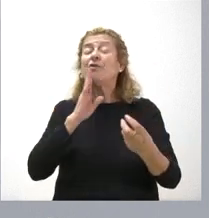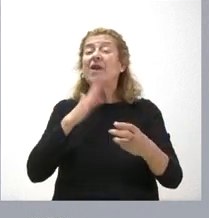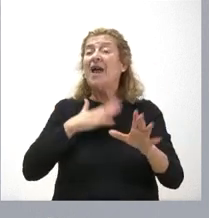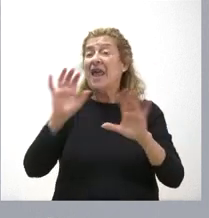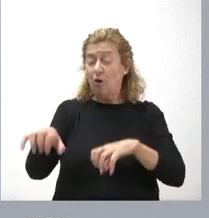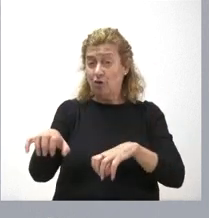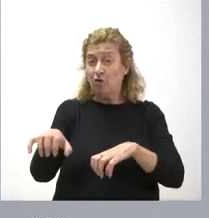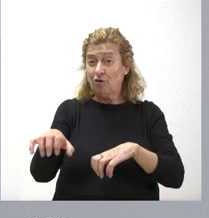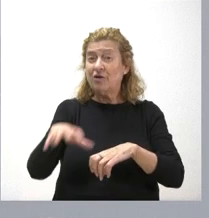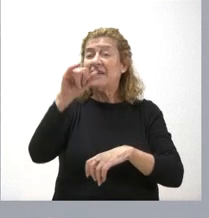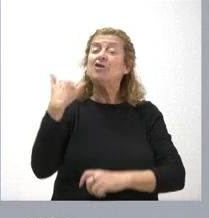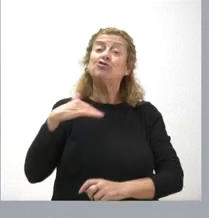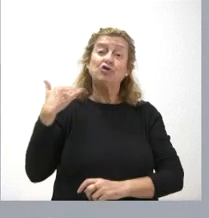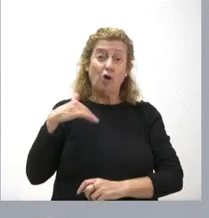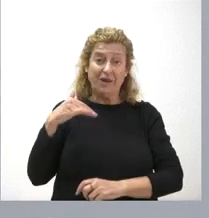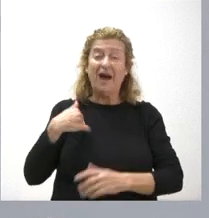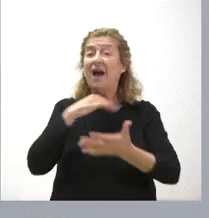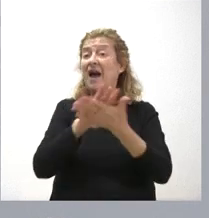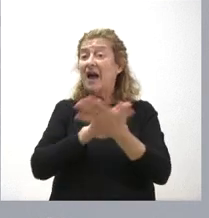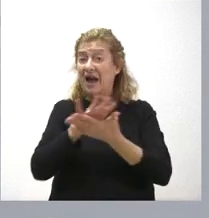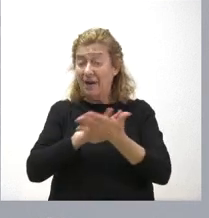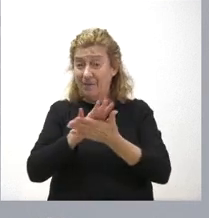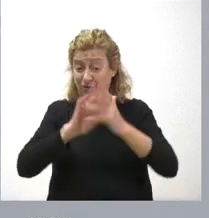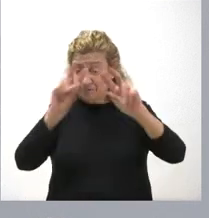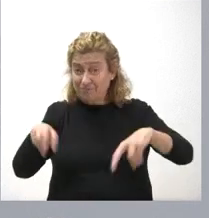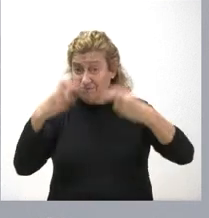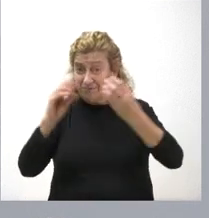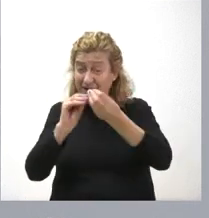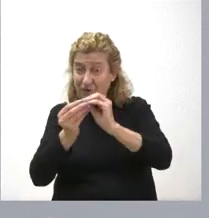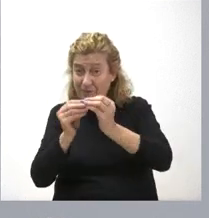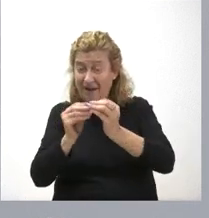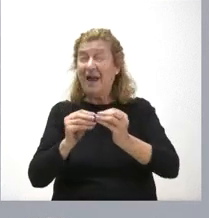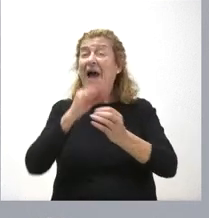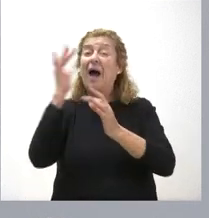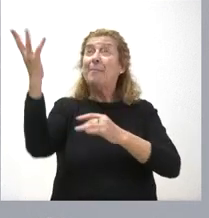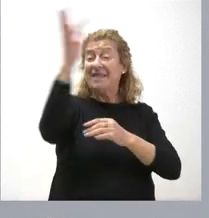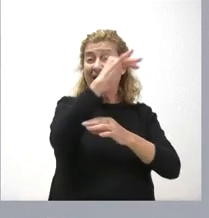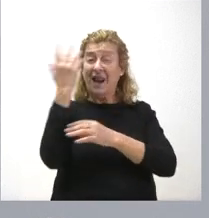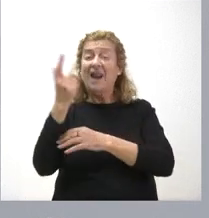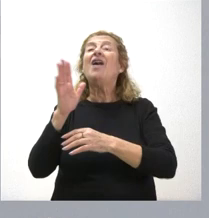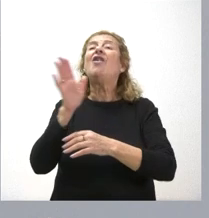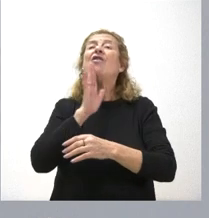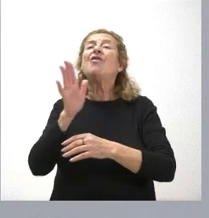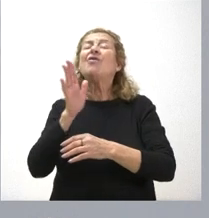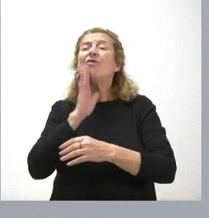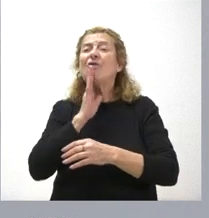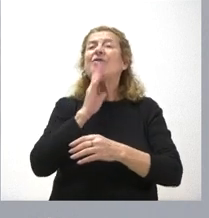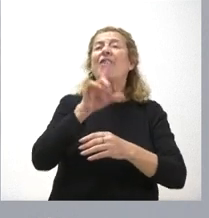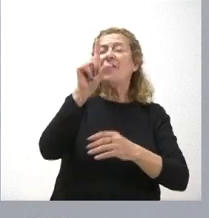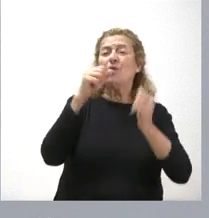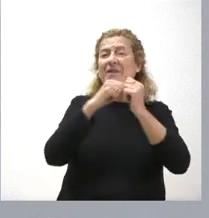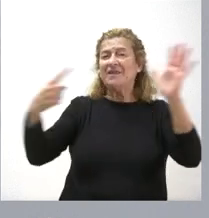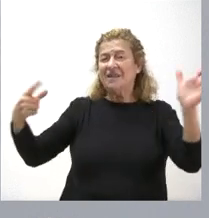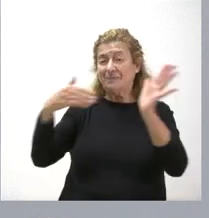y Soria. Estamos hablando de restauración ambiental. En La Ciana son 126.000 euros,